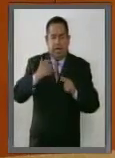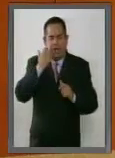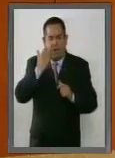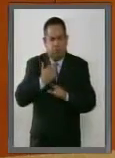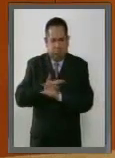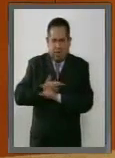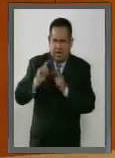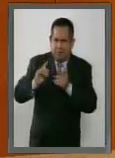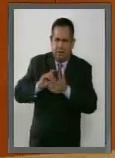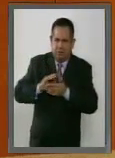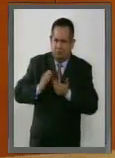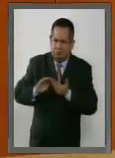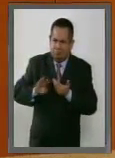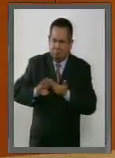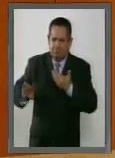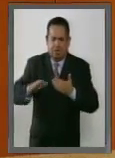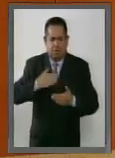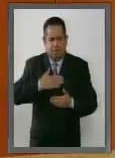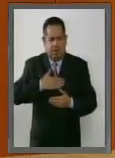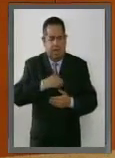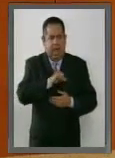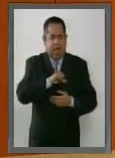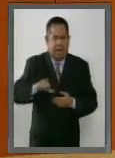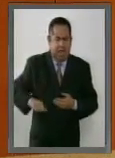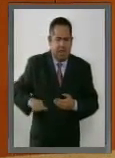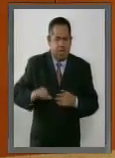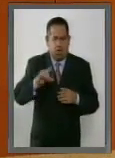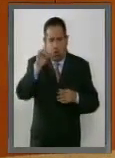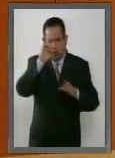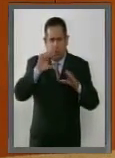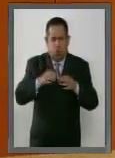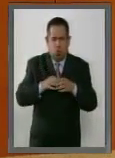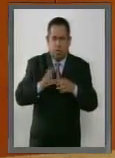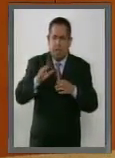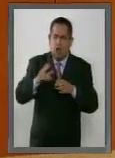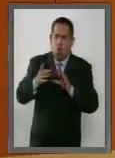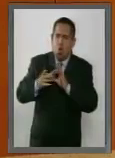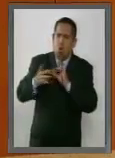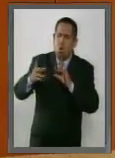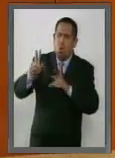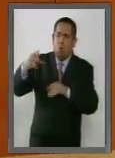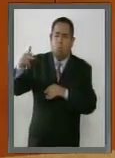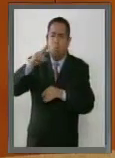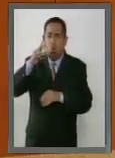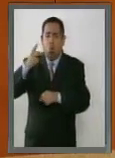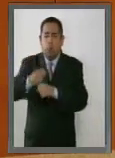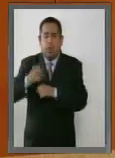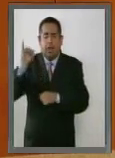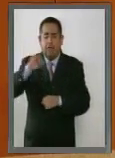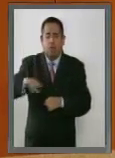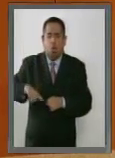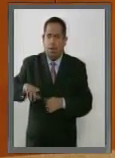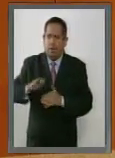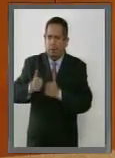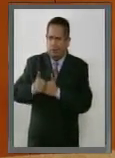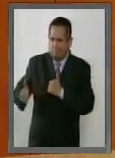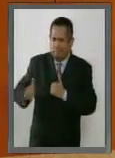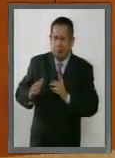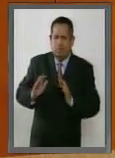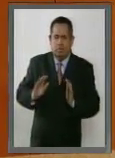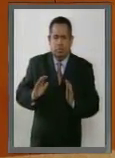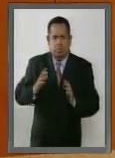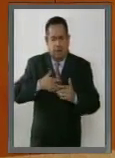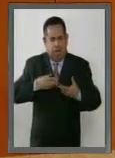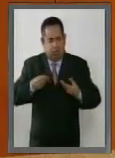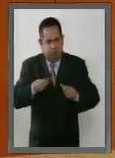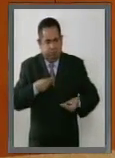para que los alcaldes y sus consejos pudieran dejar de depender de la voluntad del jefe de gobierno para ejercer